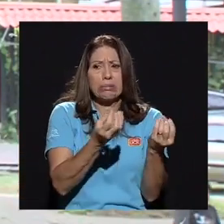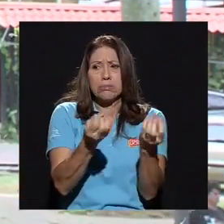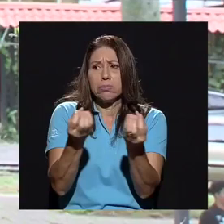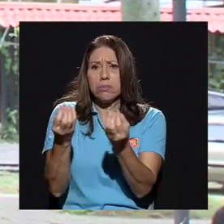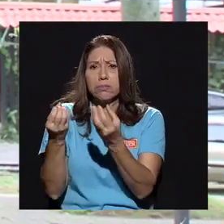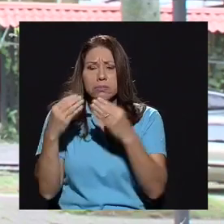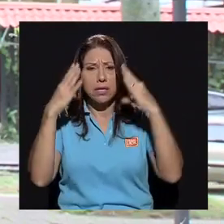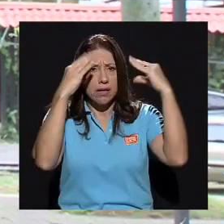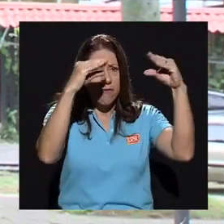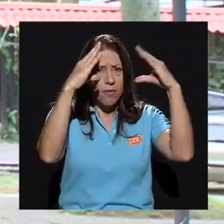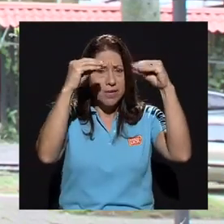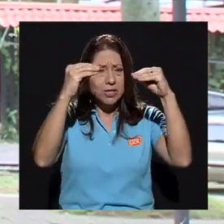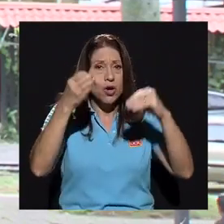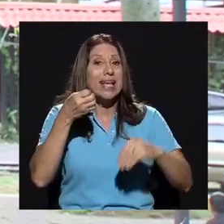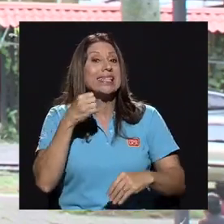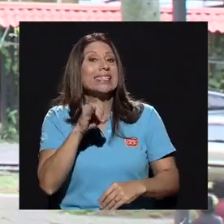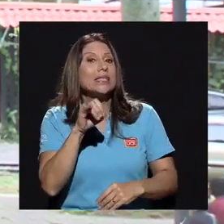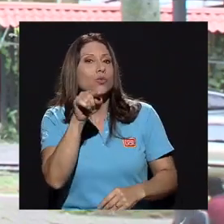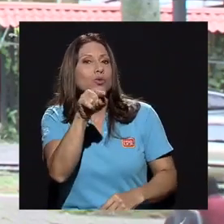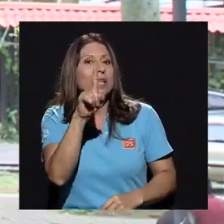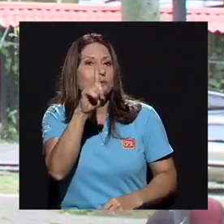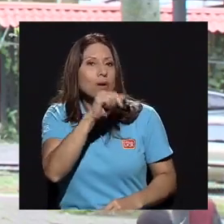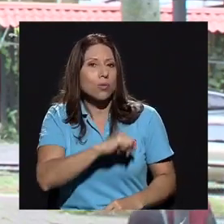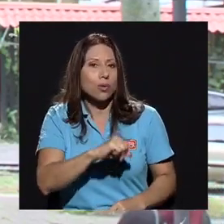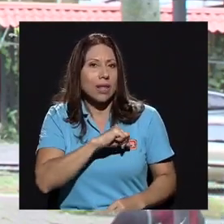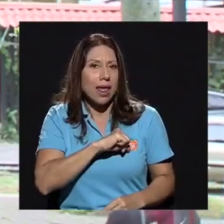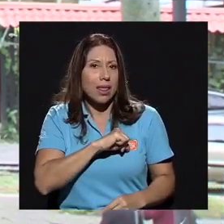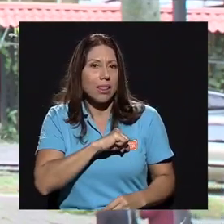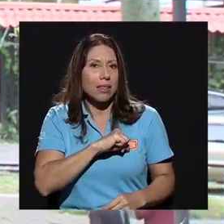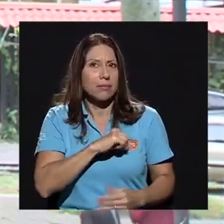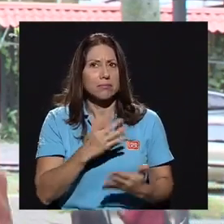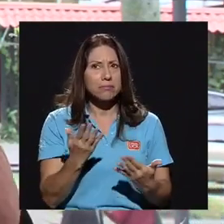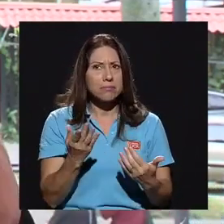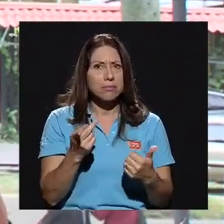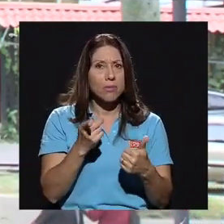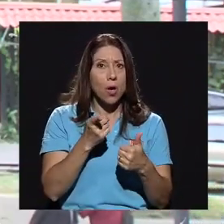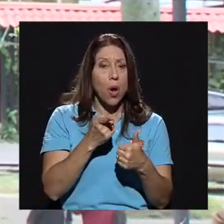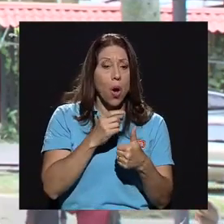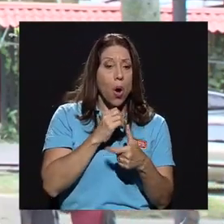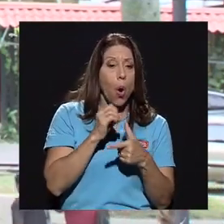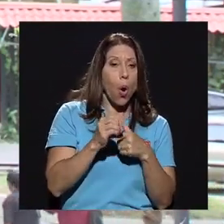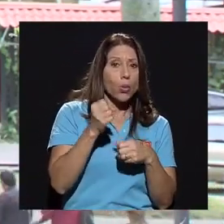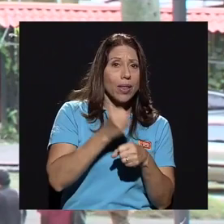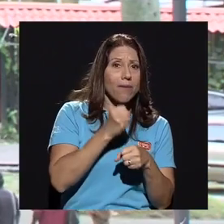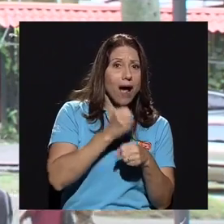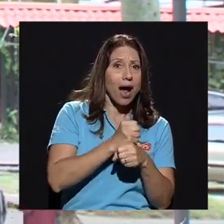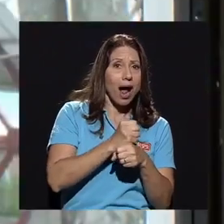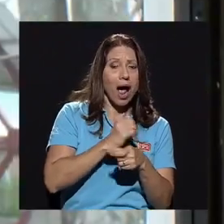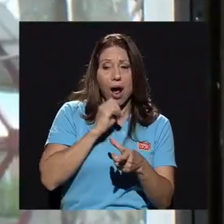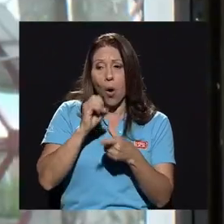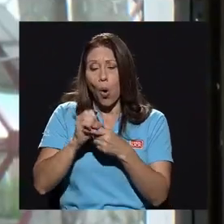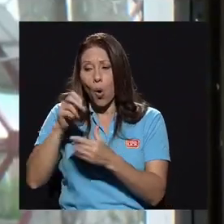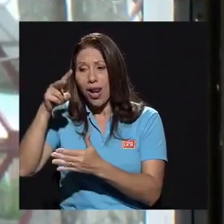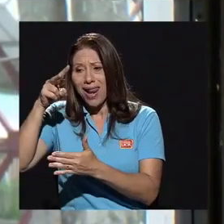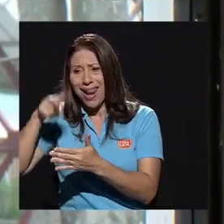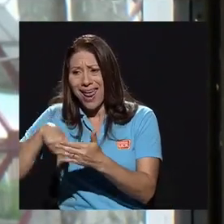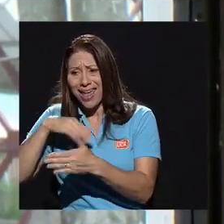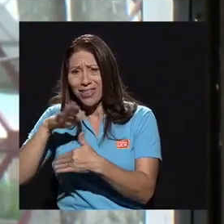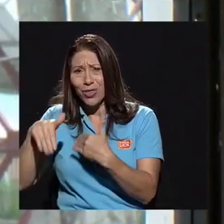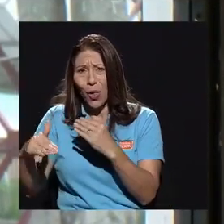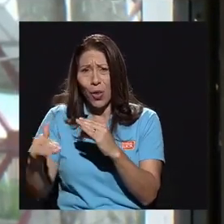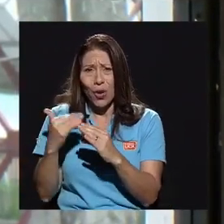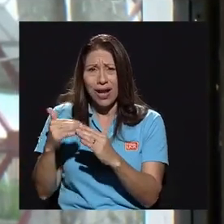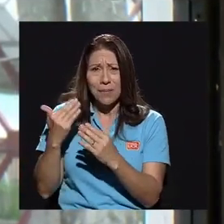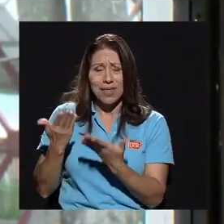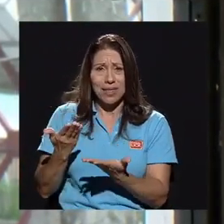y si usted es autoridad o trabaja o lee todo lo que le mandan, yo pienso